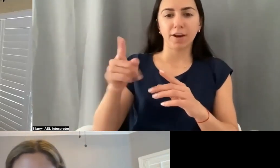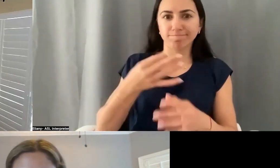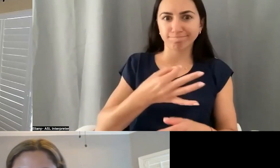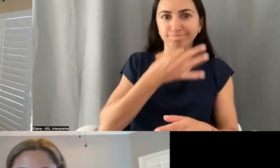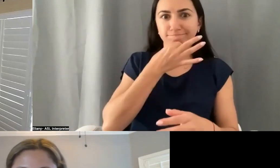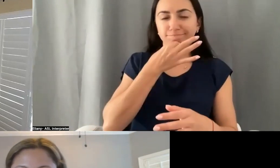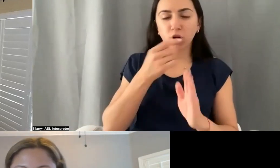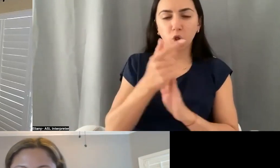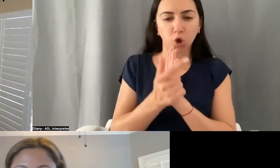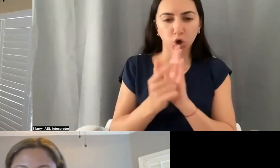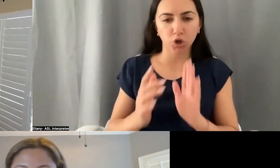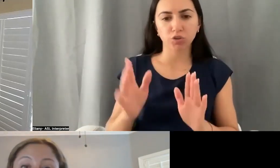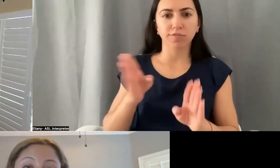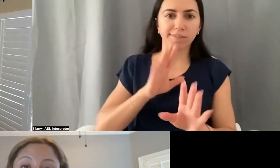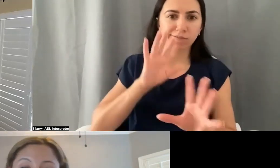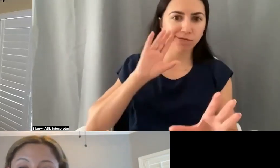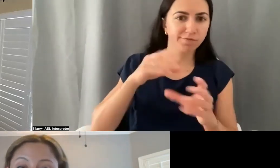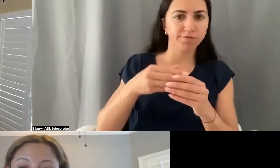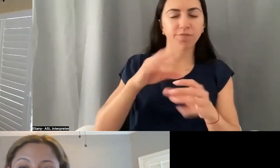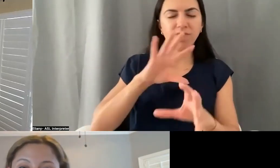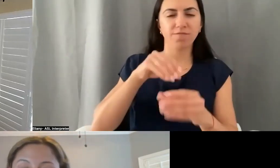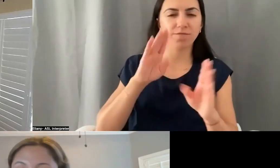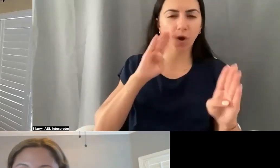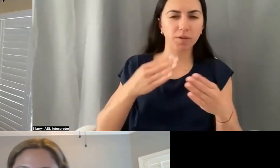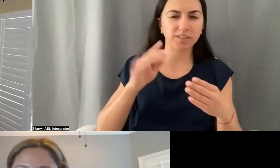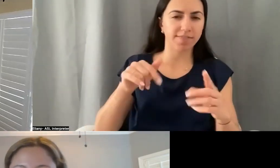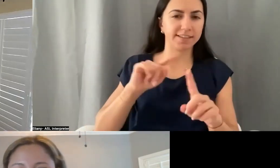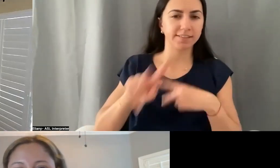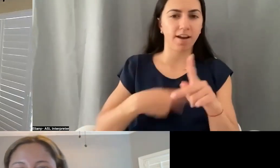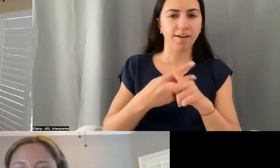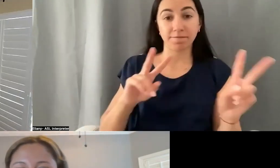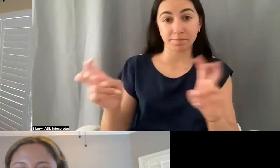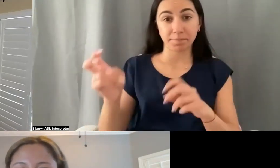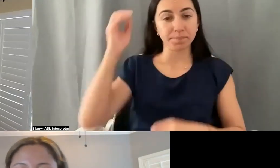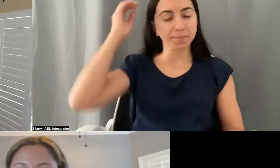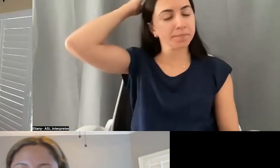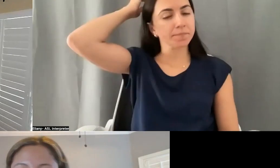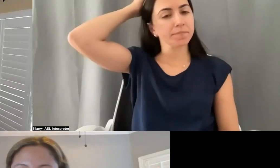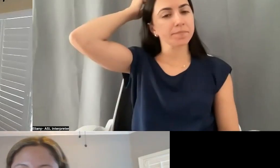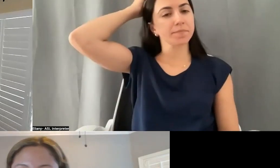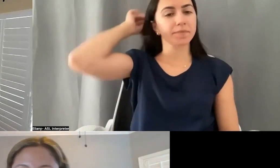especializa en este tipo, se especializa en este tipo de planeación.